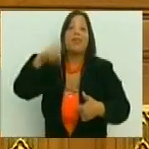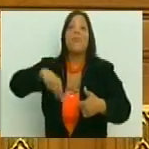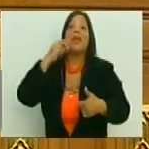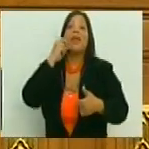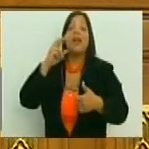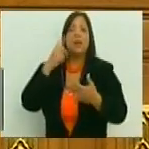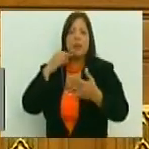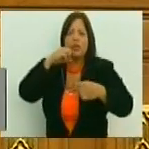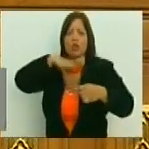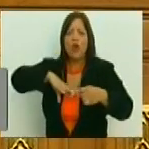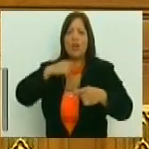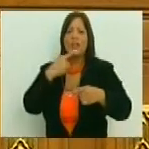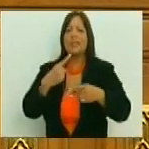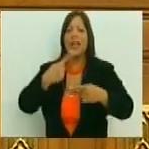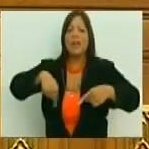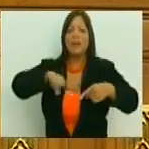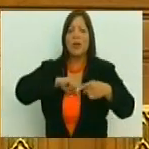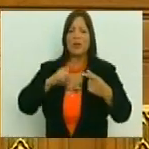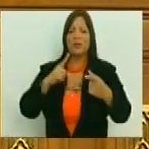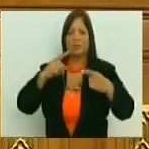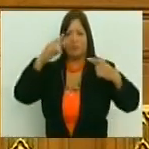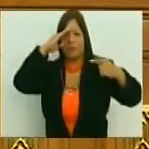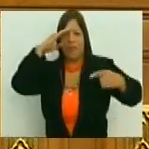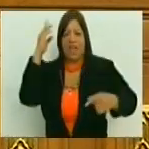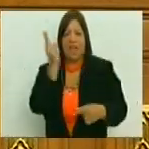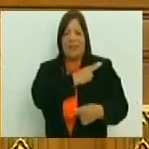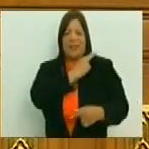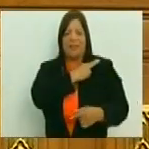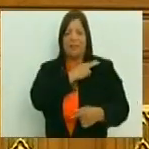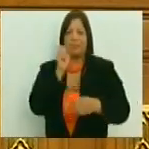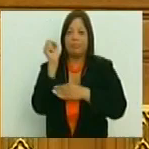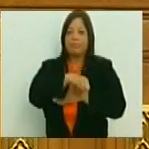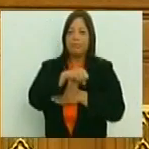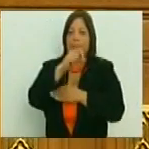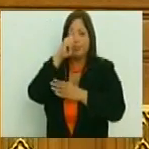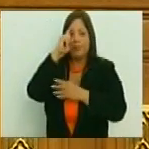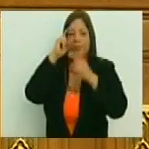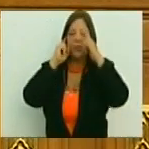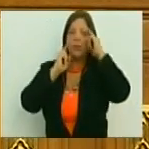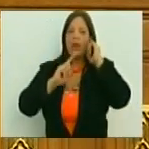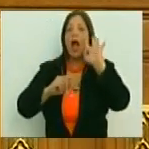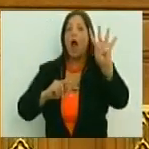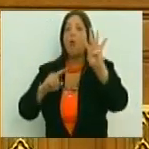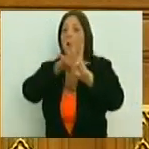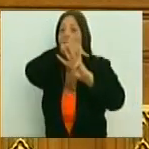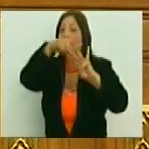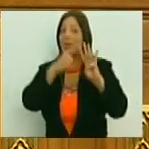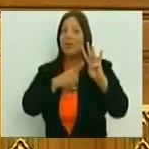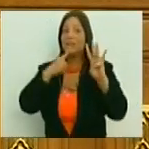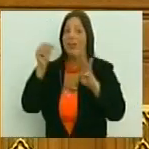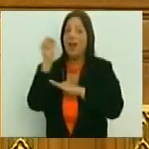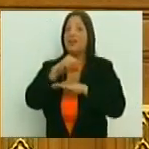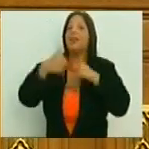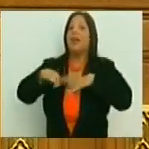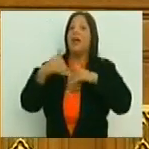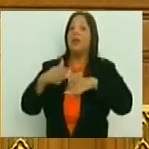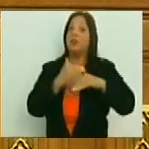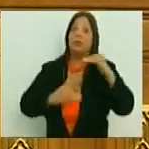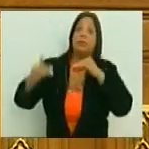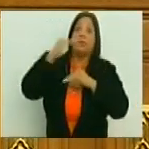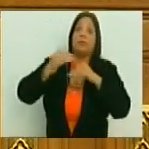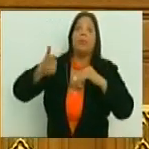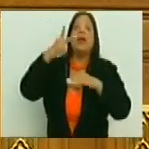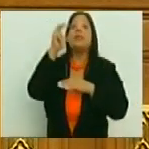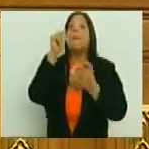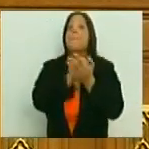historiadores, que nuestro general, derrotó a un virrey, a cuatro mariscales de campo, y a un ejército que superaba, por